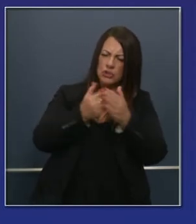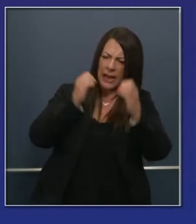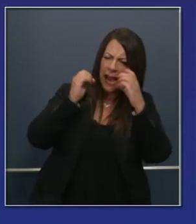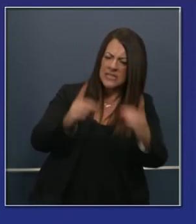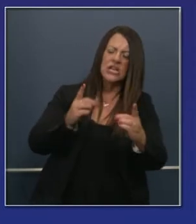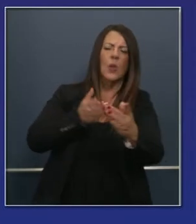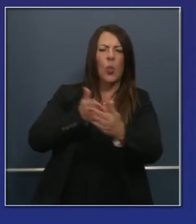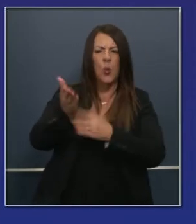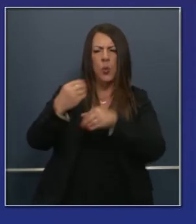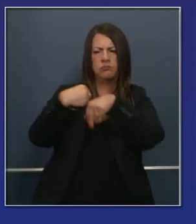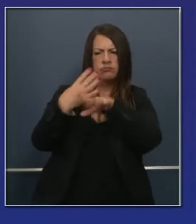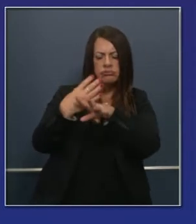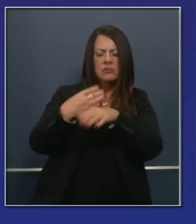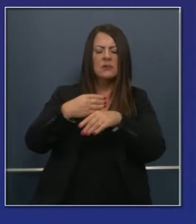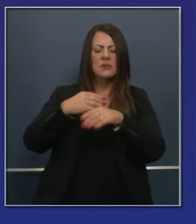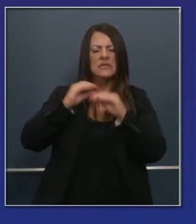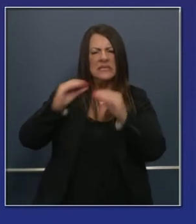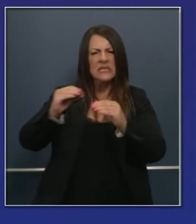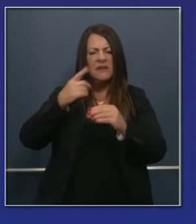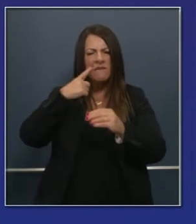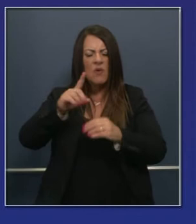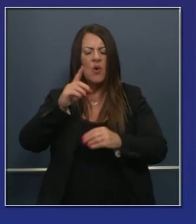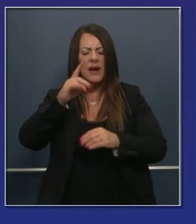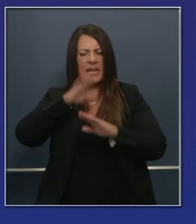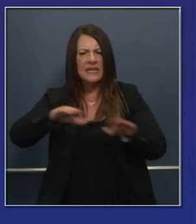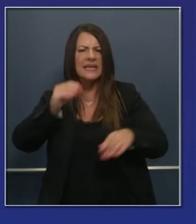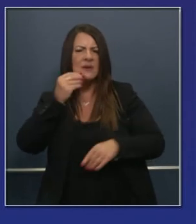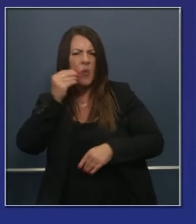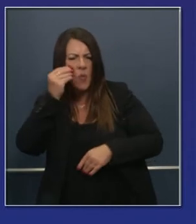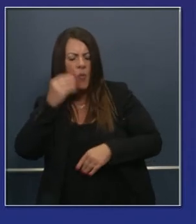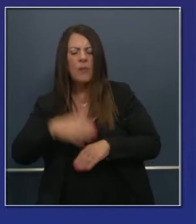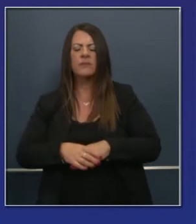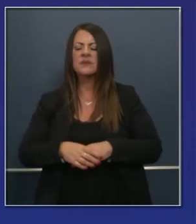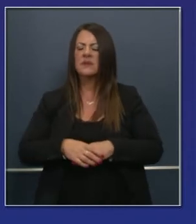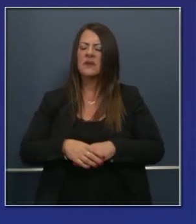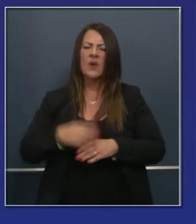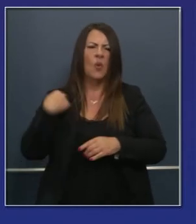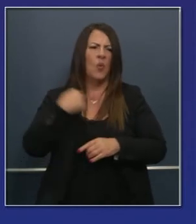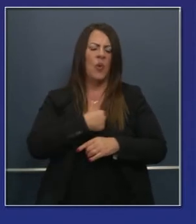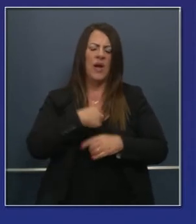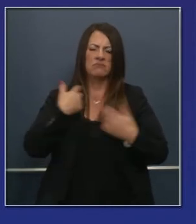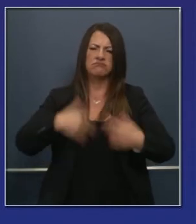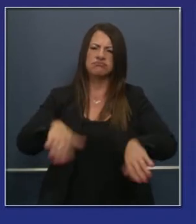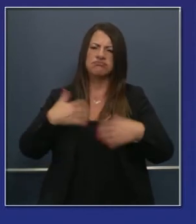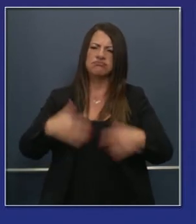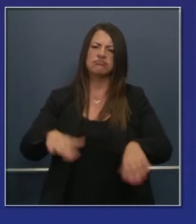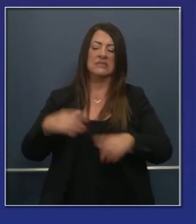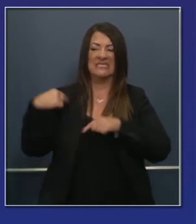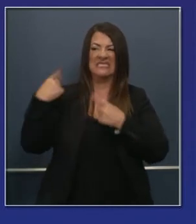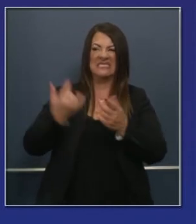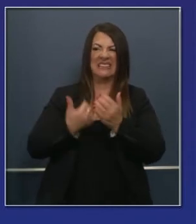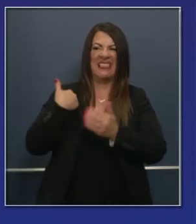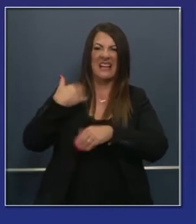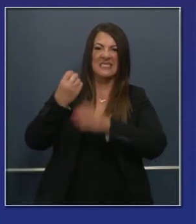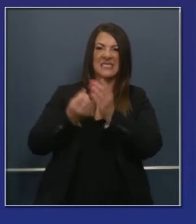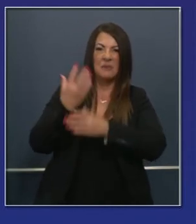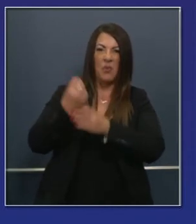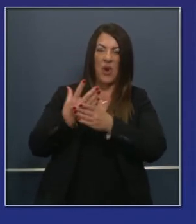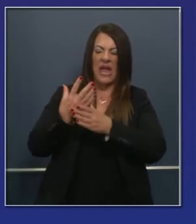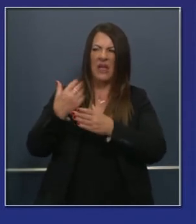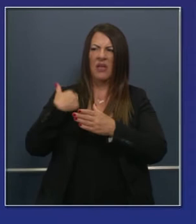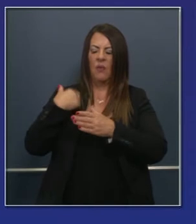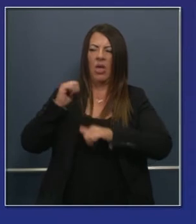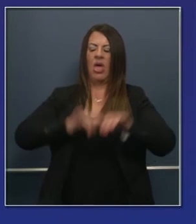en la calidad y las preocupaciones de injusticia que hemos planteado. Hemos logrado mucho desde